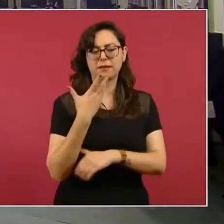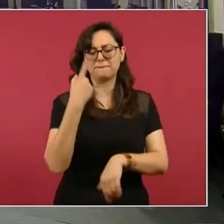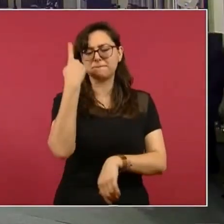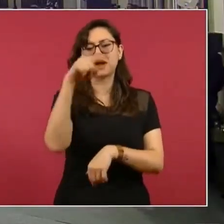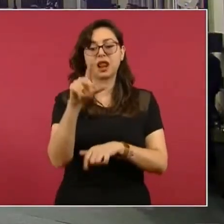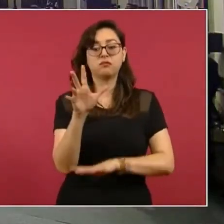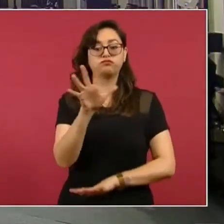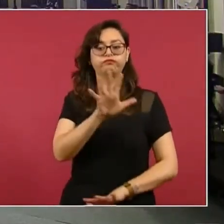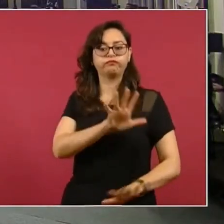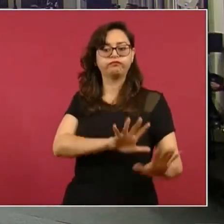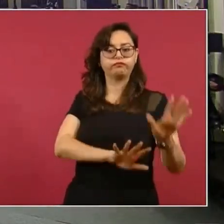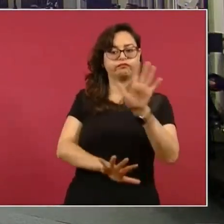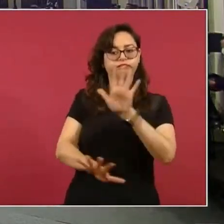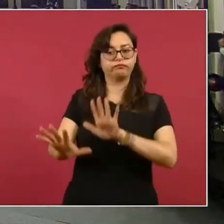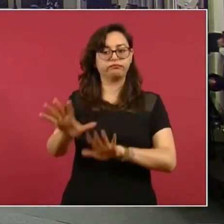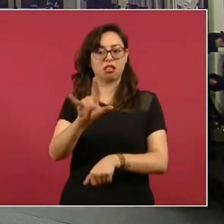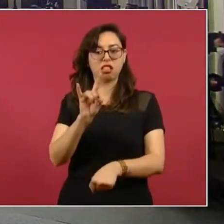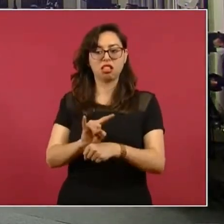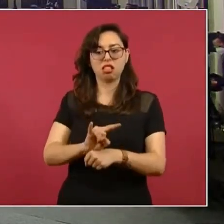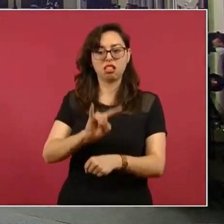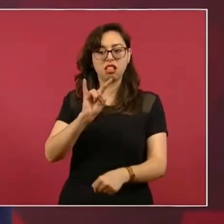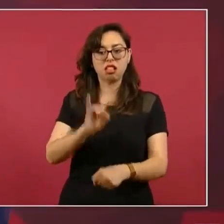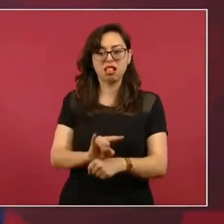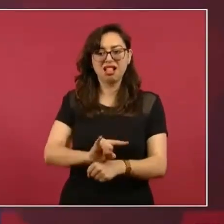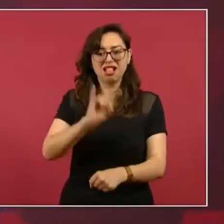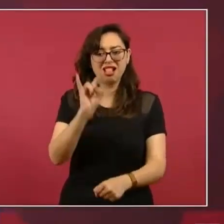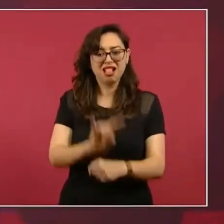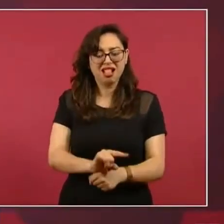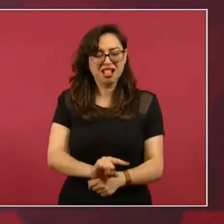Todas. Estas instituciones. Fachadas.